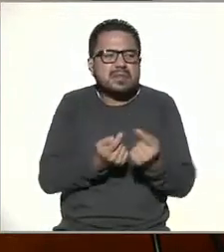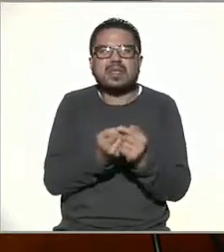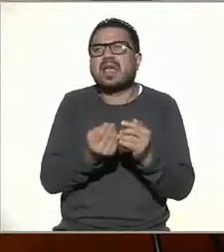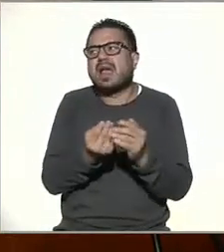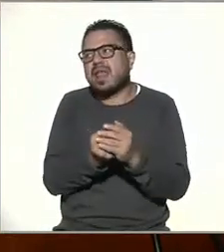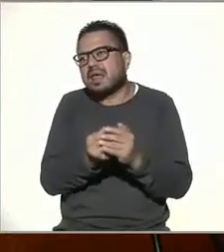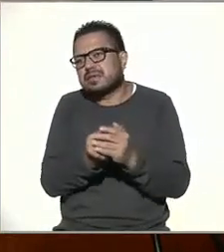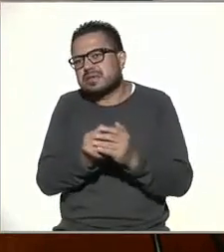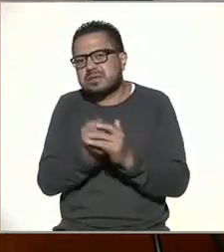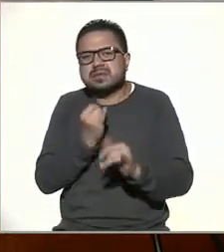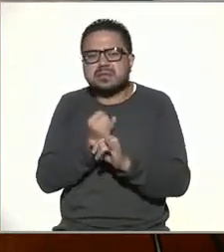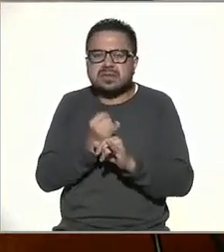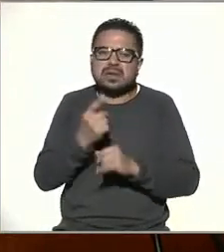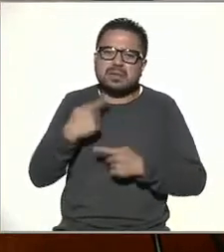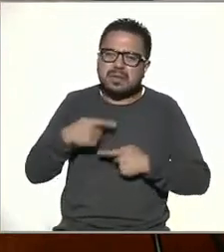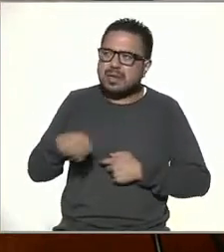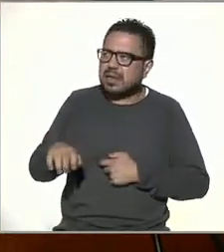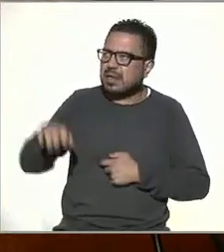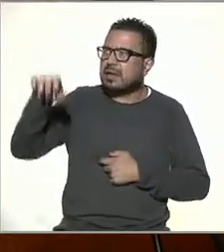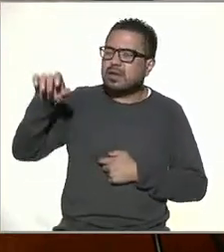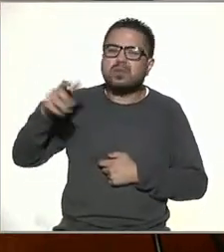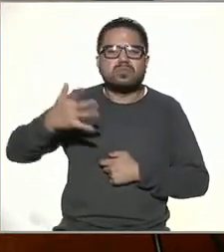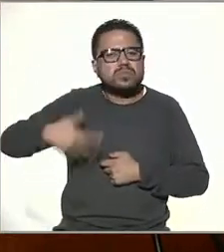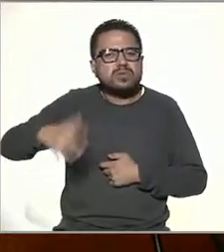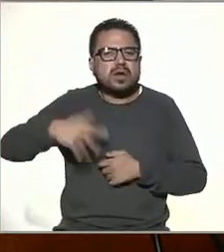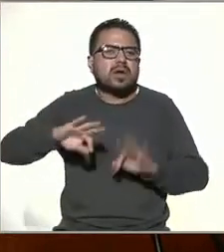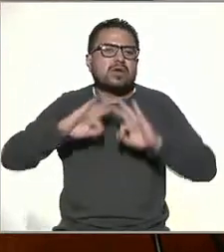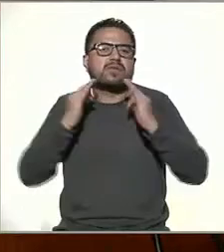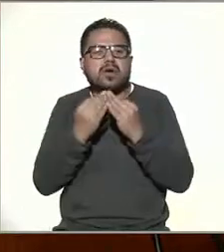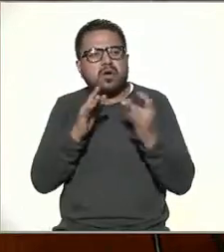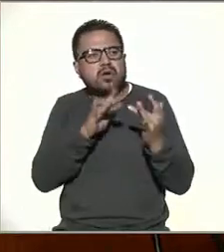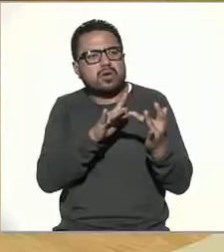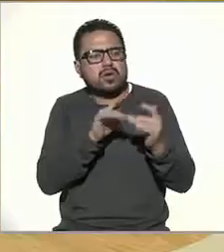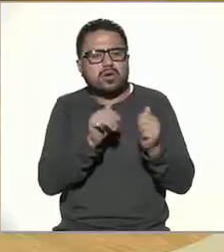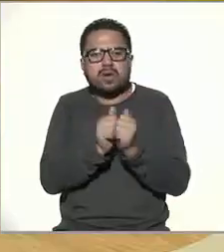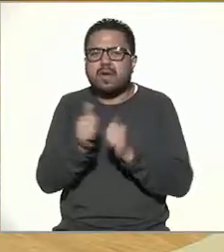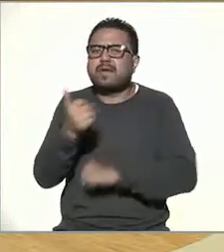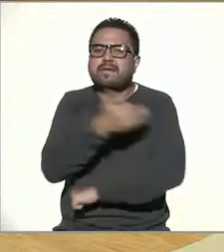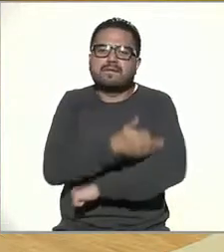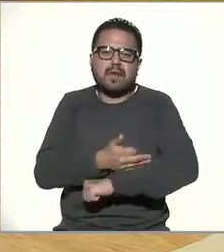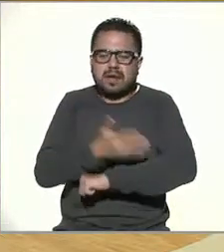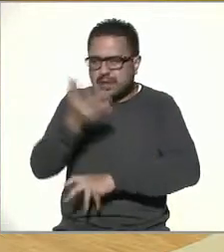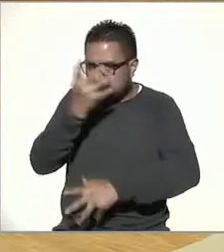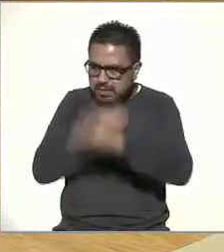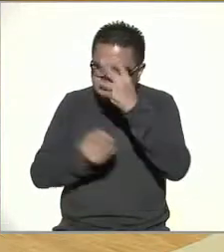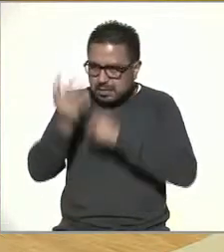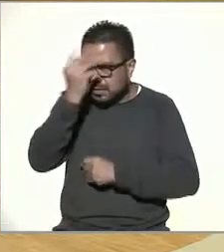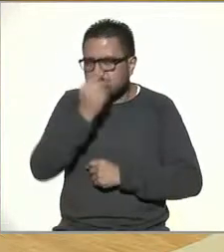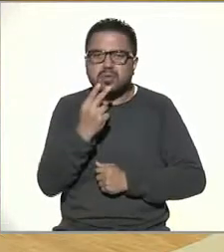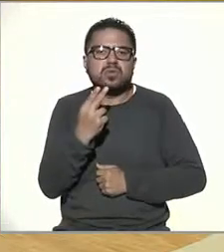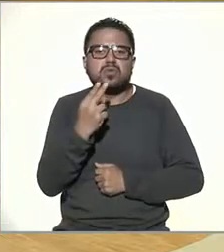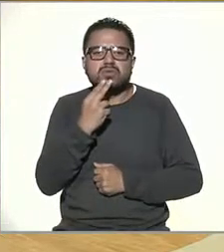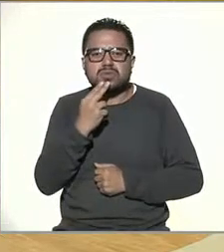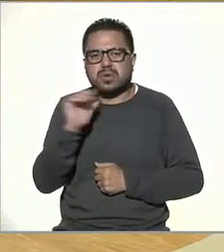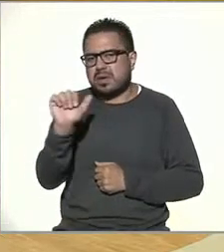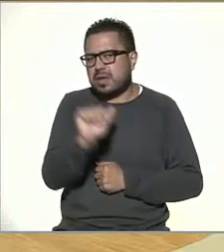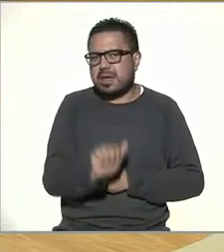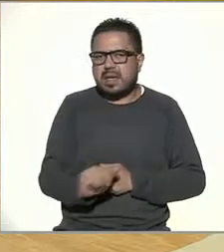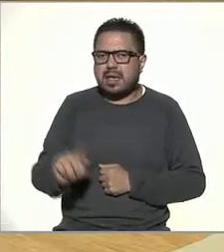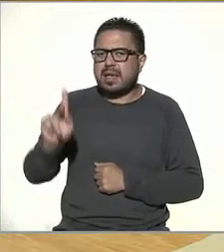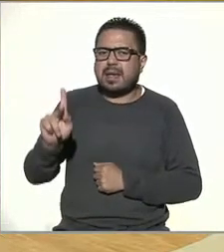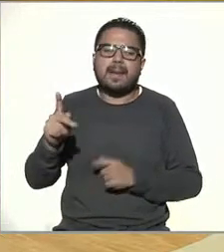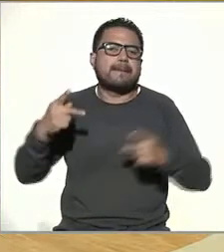clases en línea, los adultos mayores que buscaron la manera de estar en contacto con sus familiares aprendiendo el uso de los dispositivos,